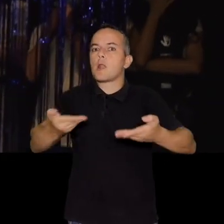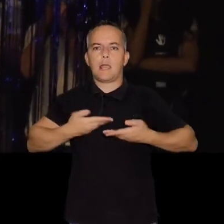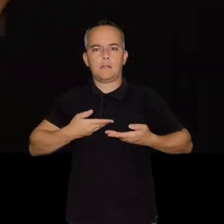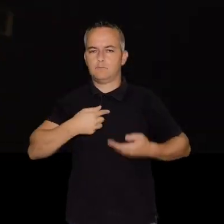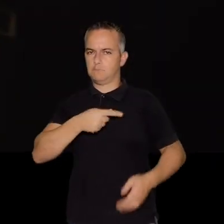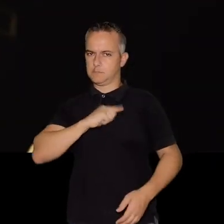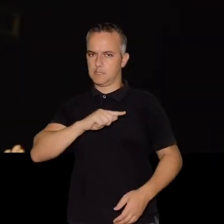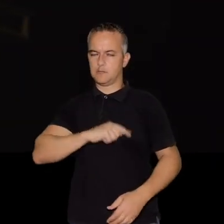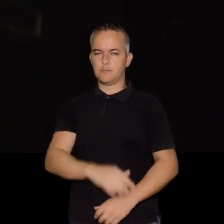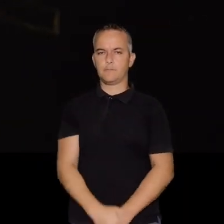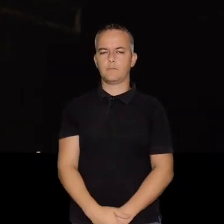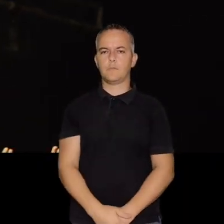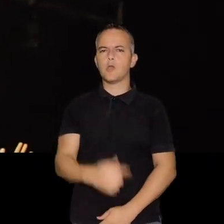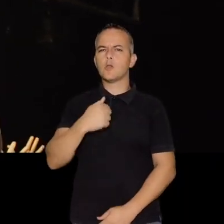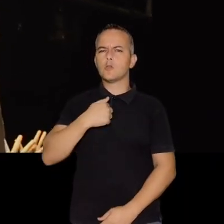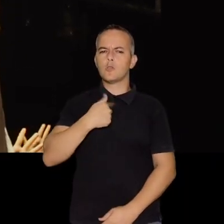dirección.